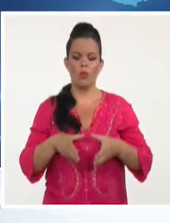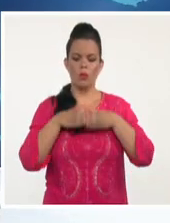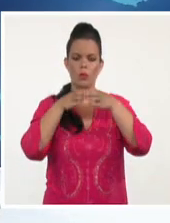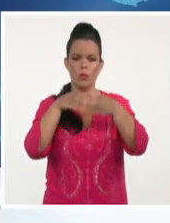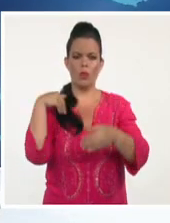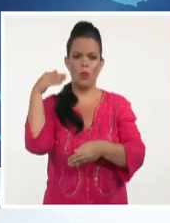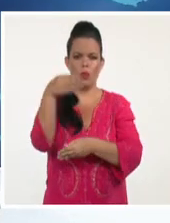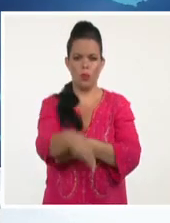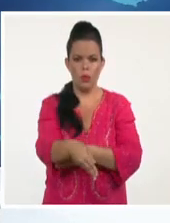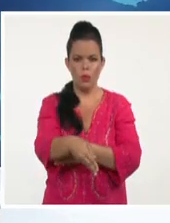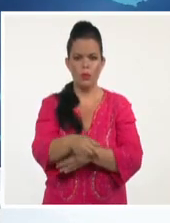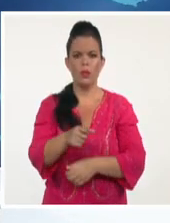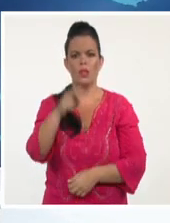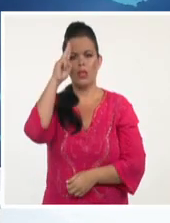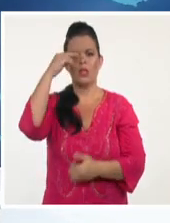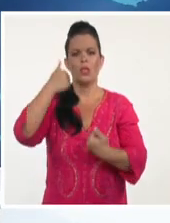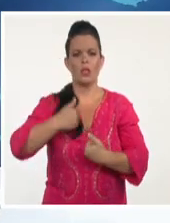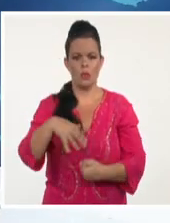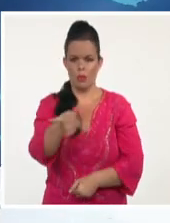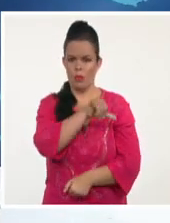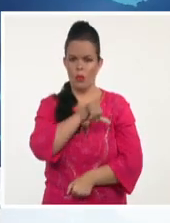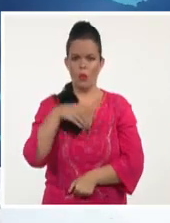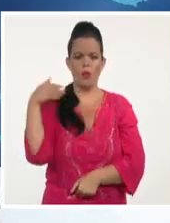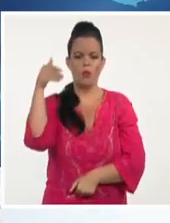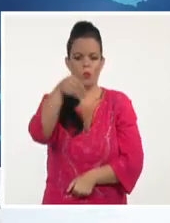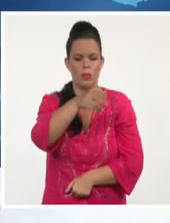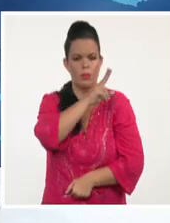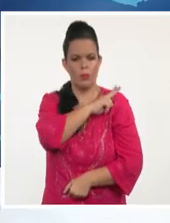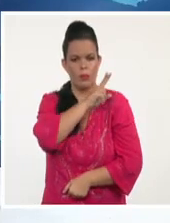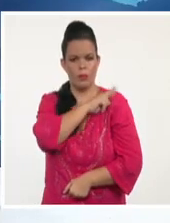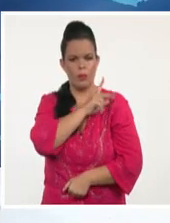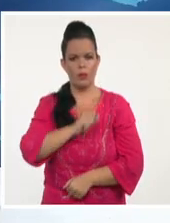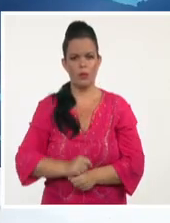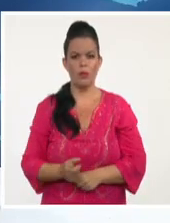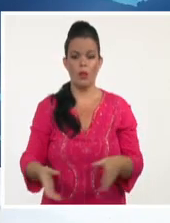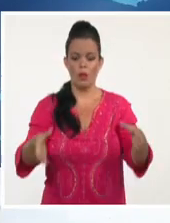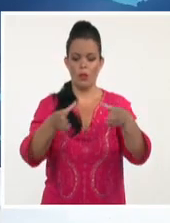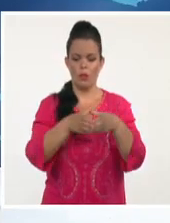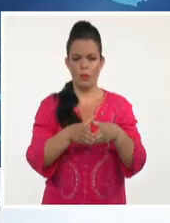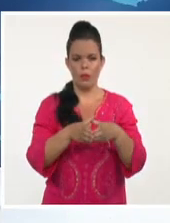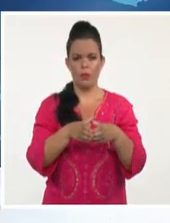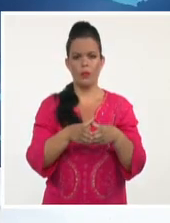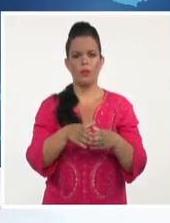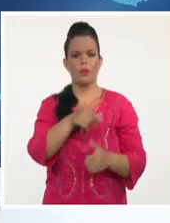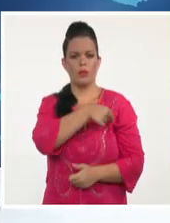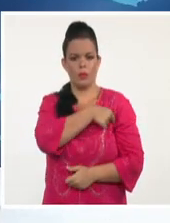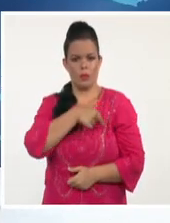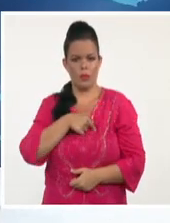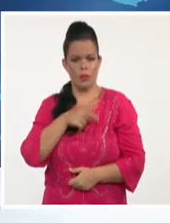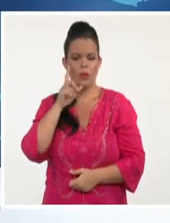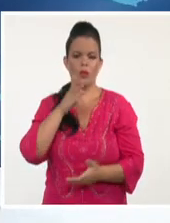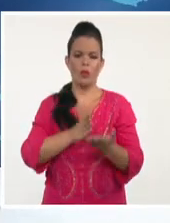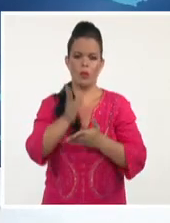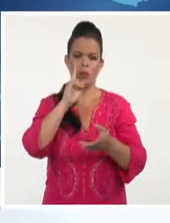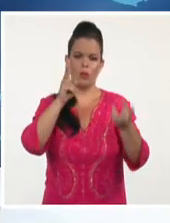acudieron de manera inmediata al lugar. Los órganos competentes del Ministerio del Interior investigan este lamentable hecho.